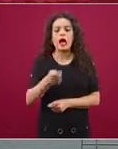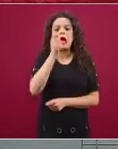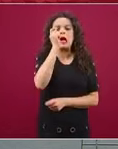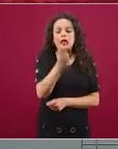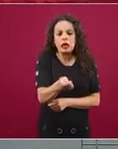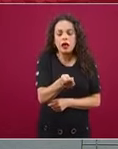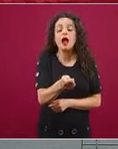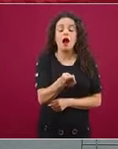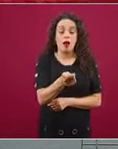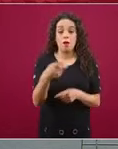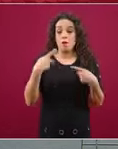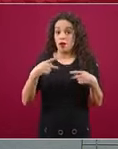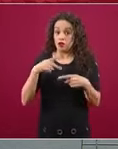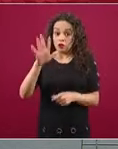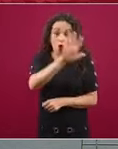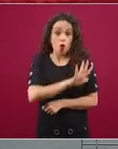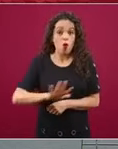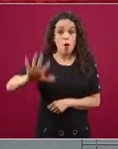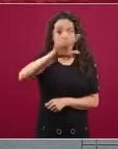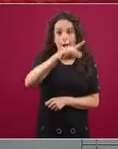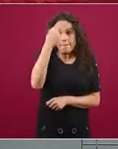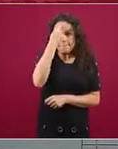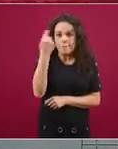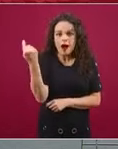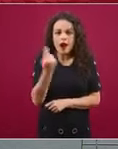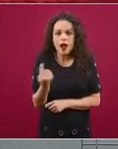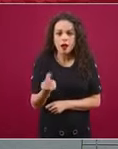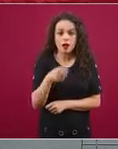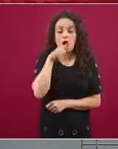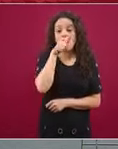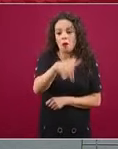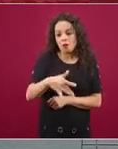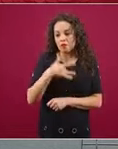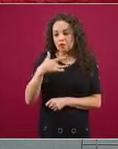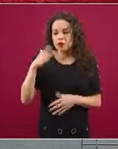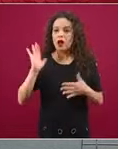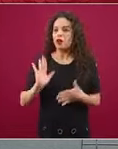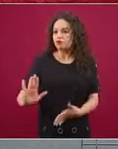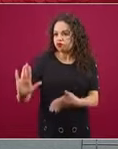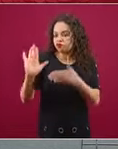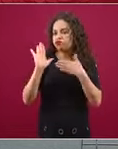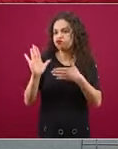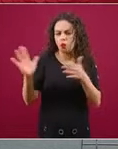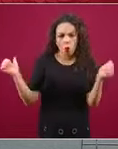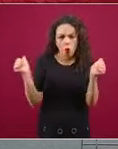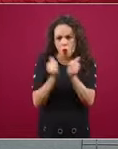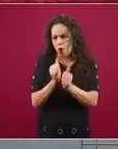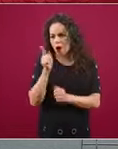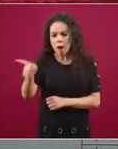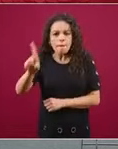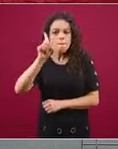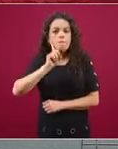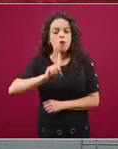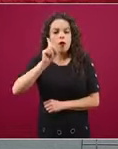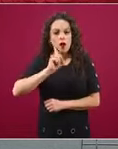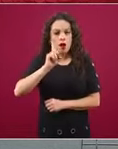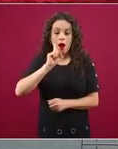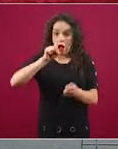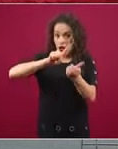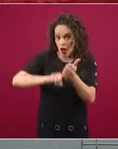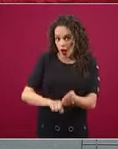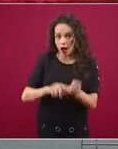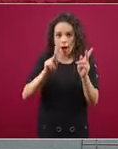ciudadanía para que la ciudadanía se comprometa con la mujer, se comprometa con la paz,